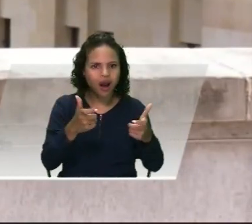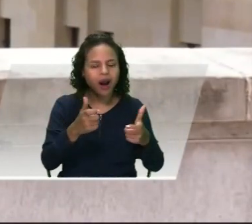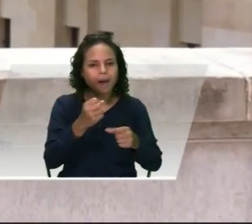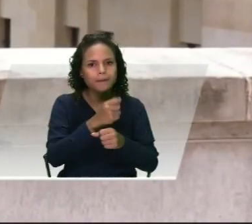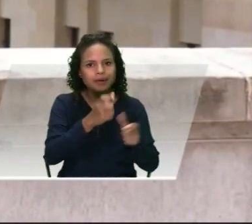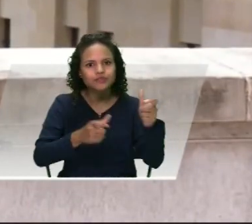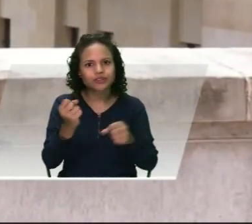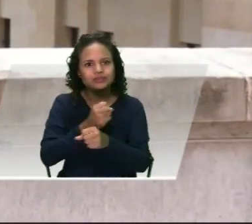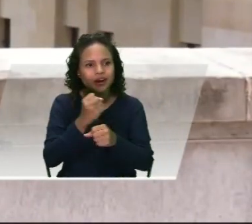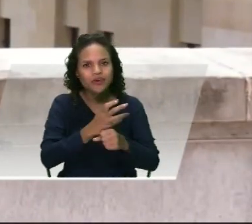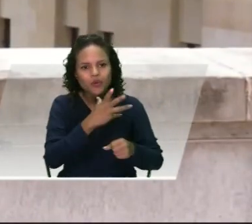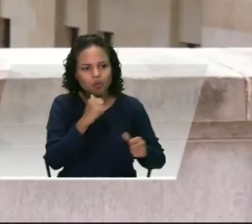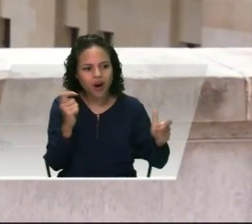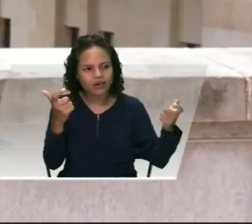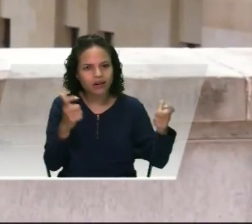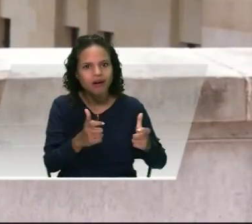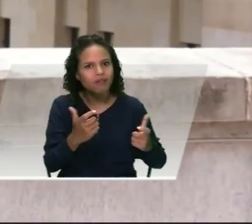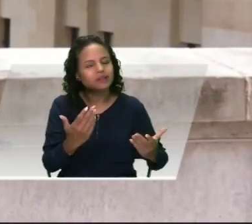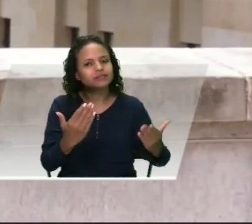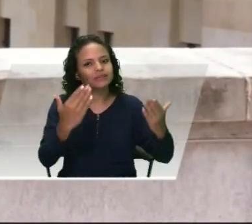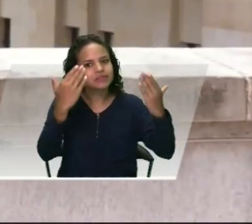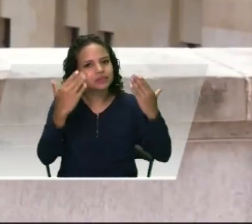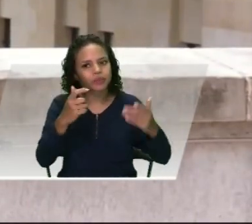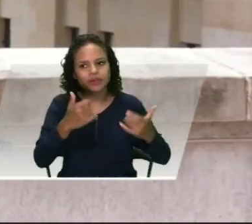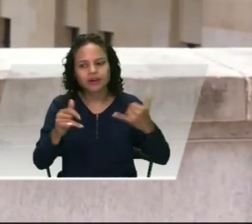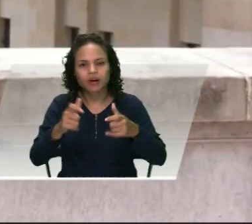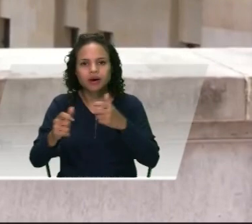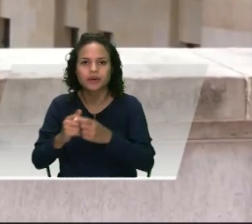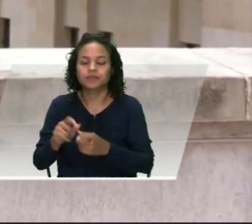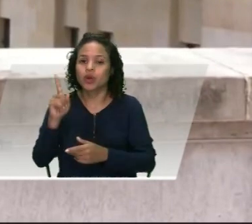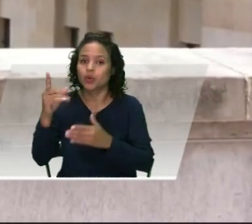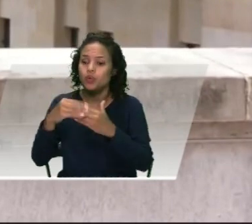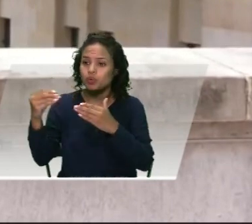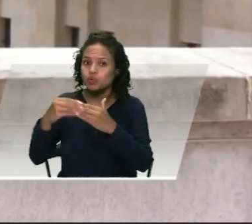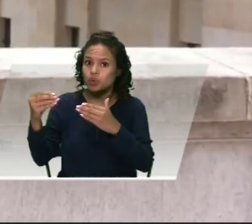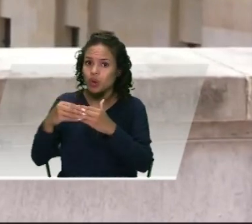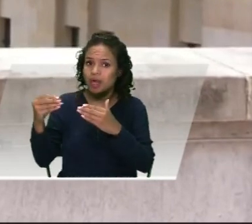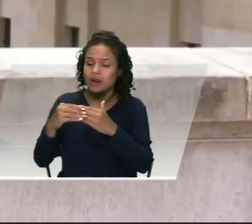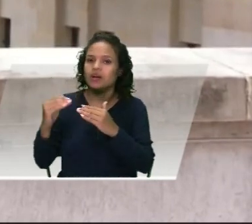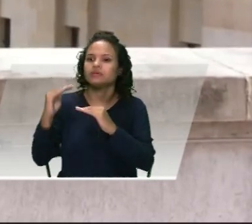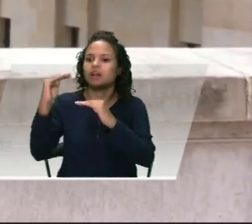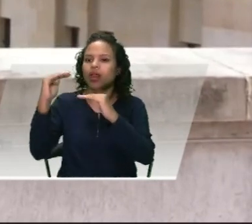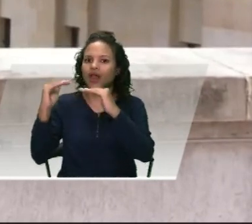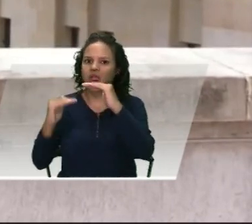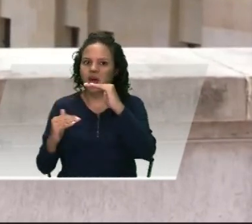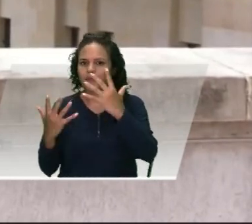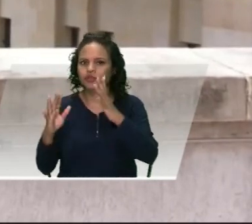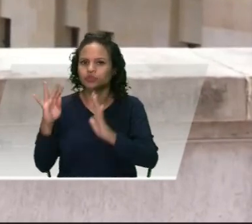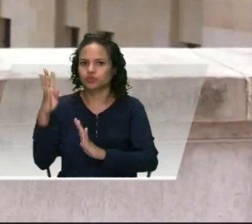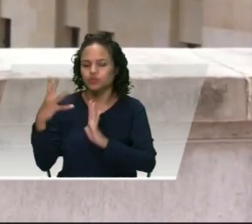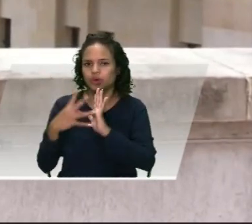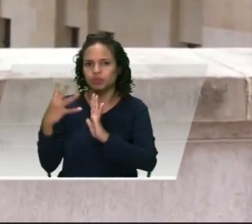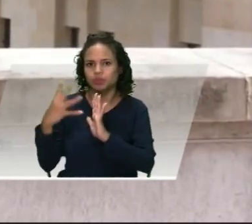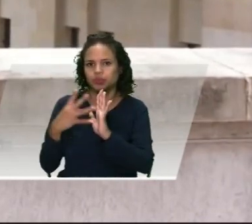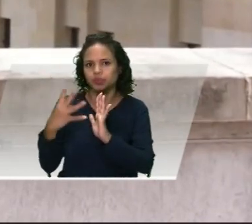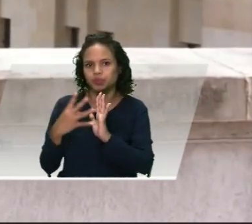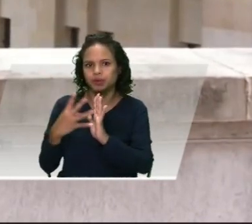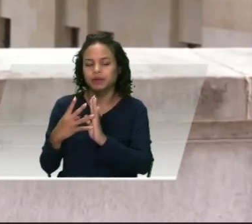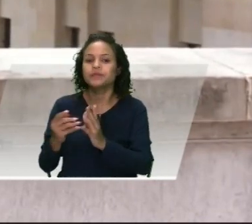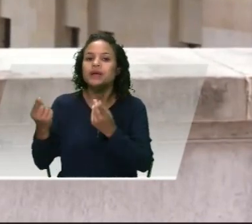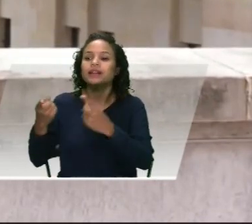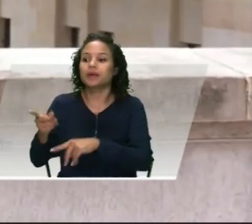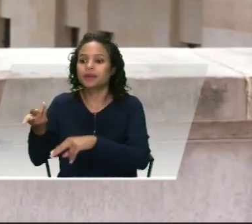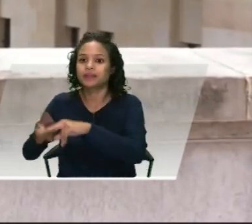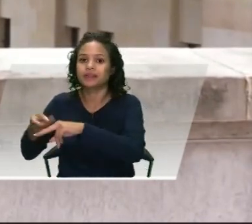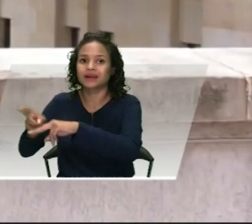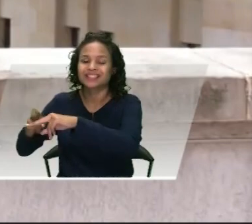bajo durante este siglo. Un dólar ya estabilizado alrededor de los 4 mil pesos, al tiempo que las tasas de interés de la deuda